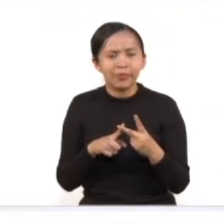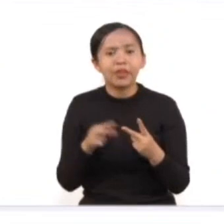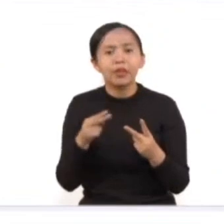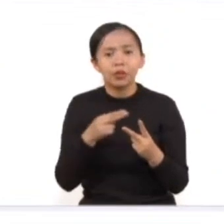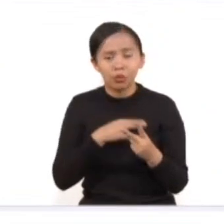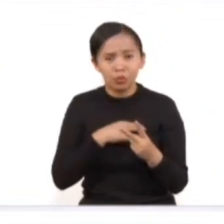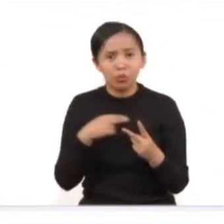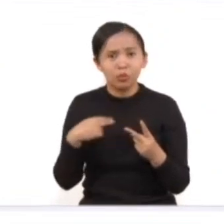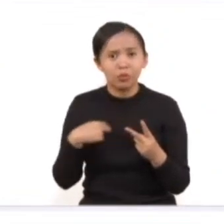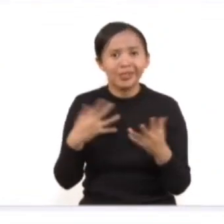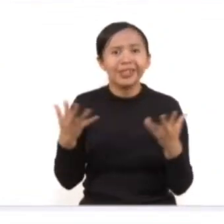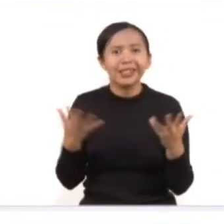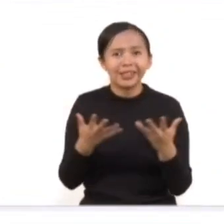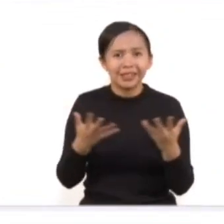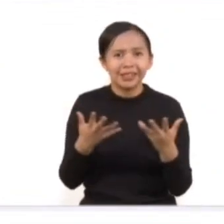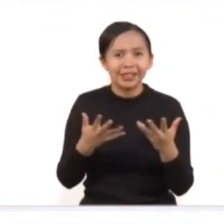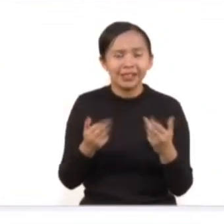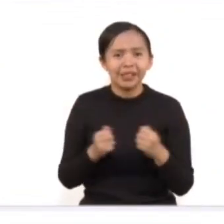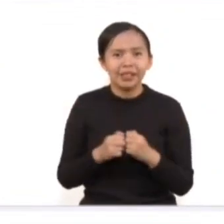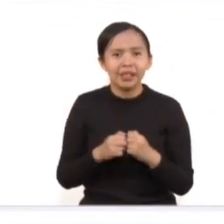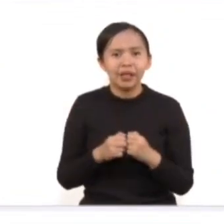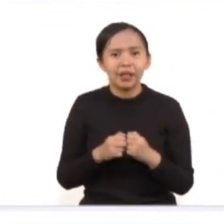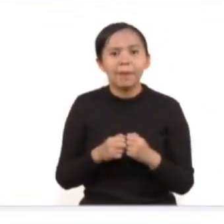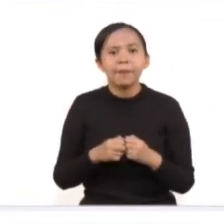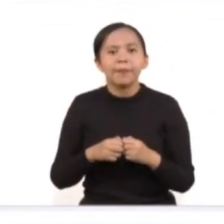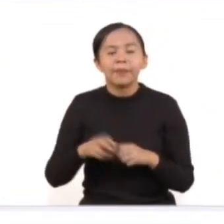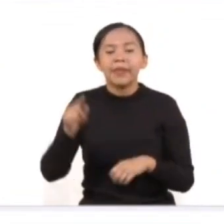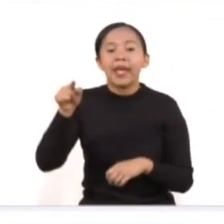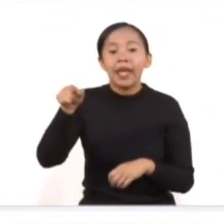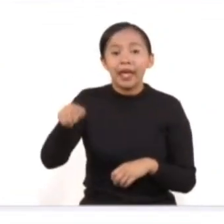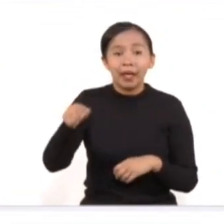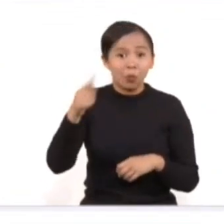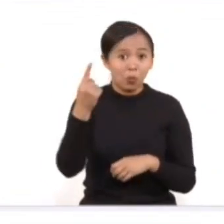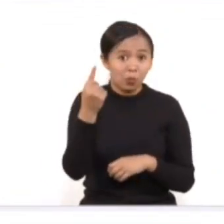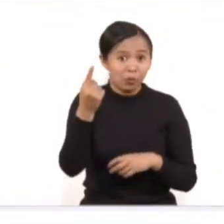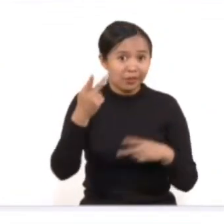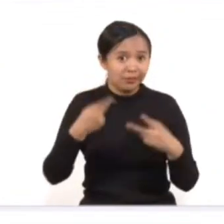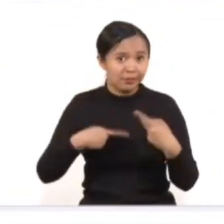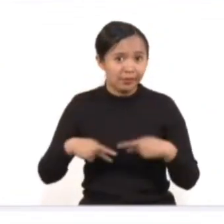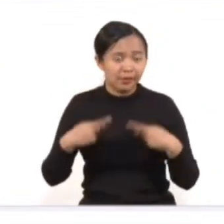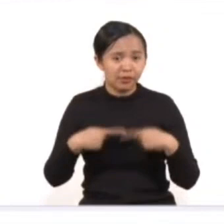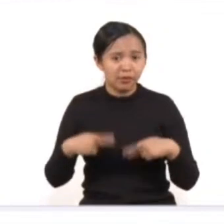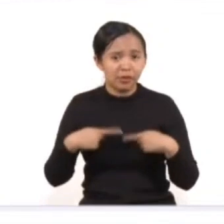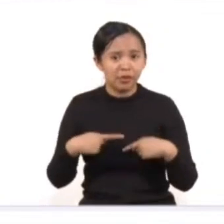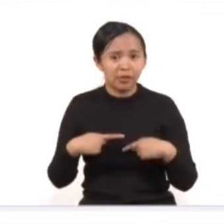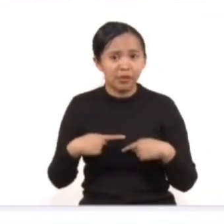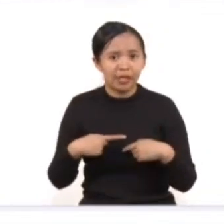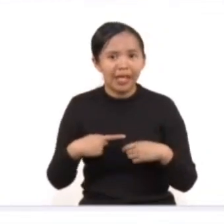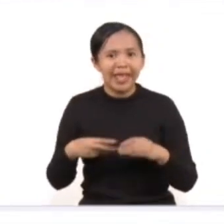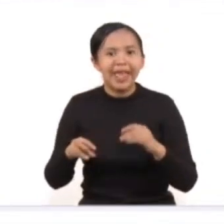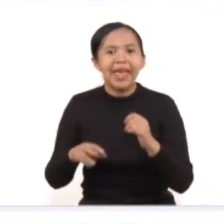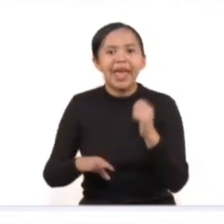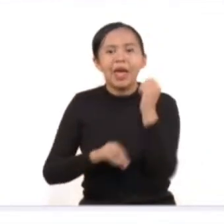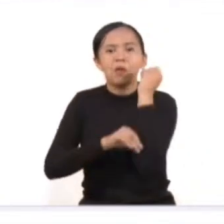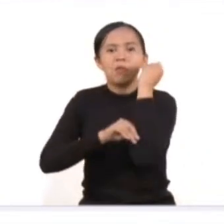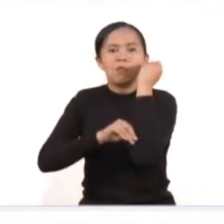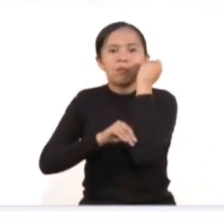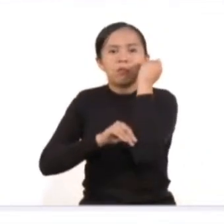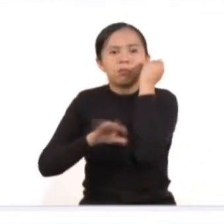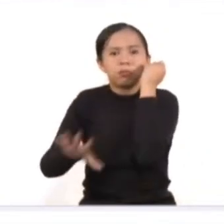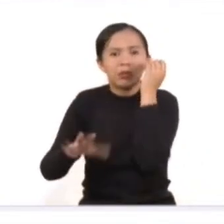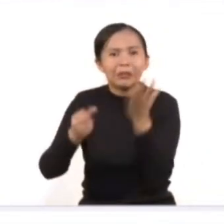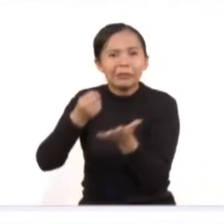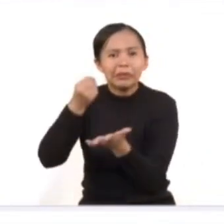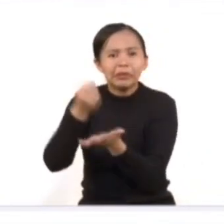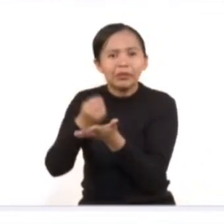una sentencia por más de 38 años en contra de una persona por el delito de aborto forzado